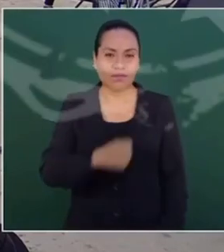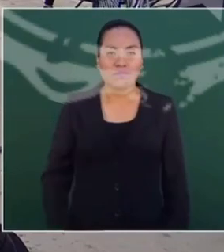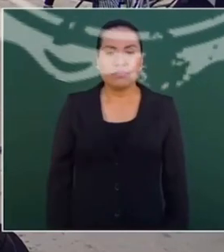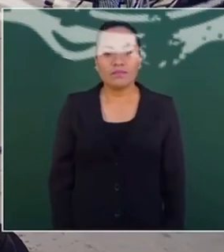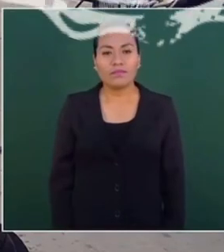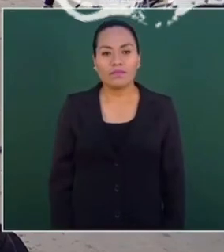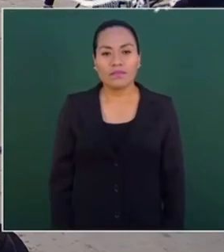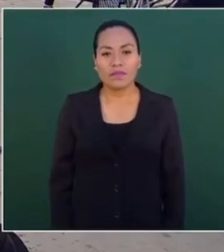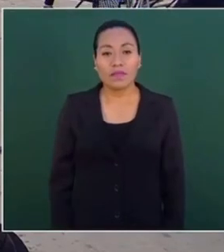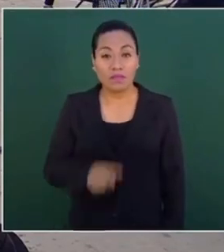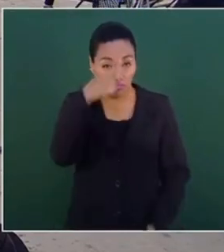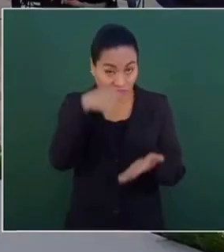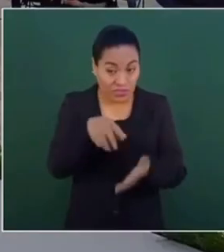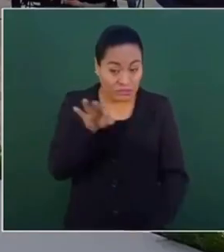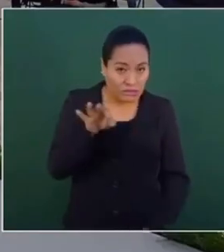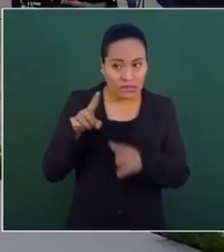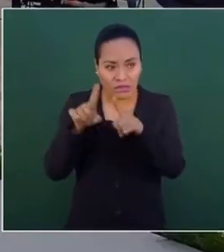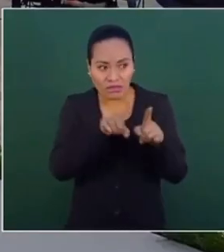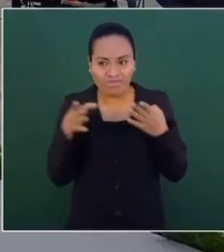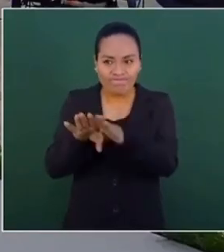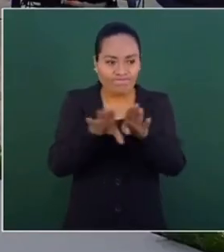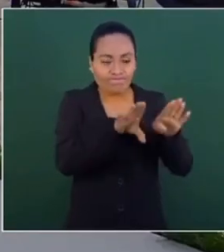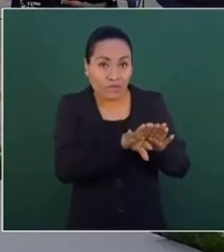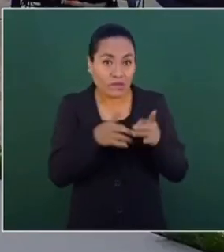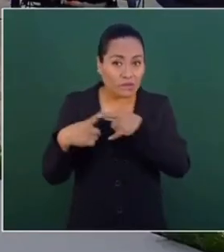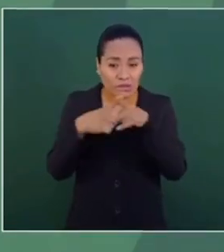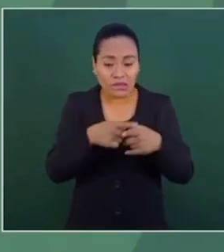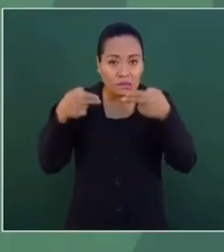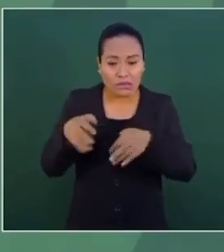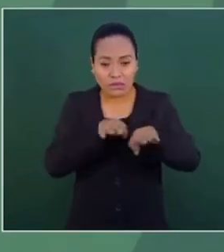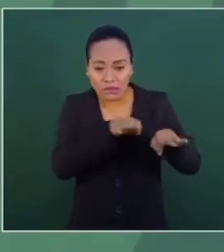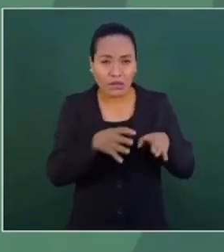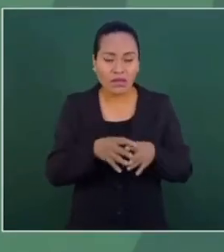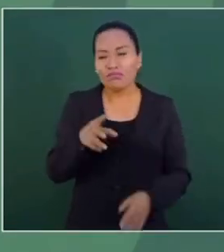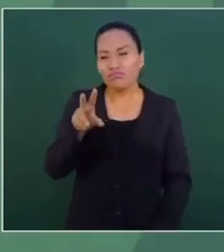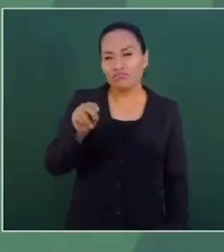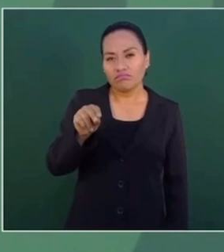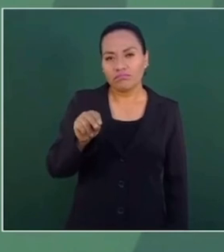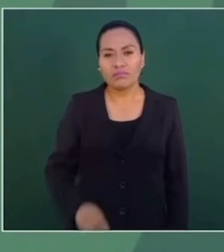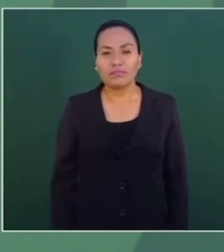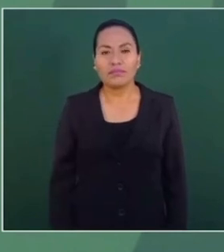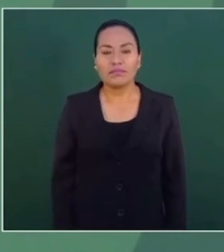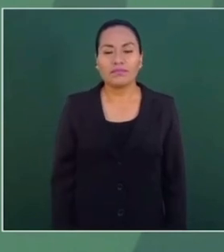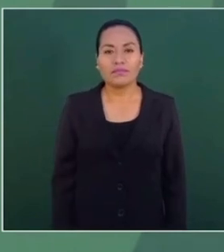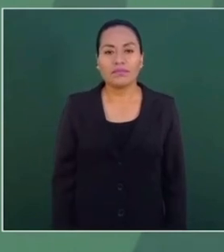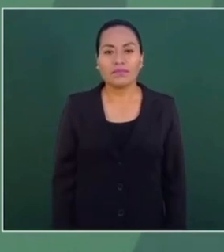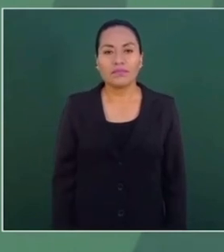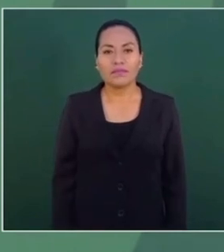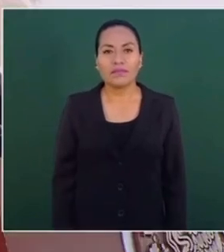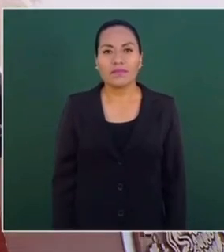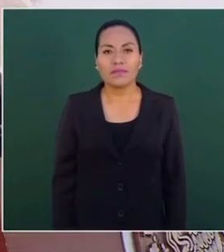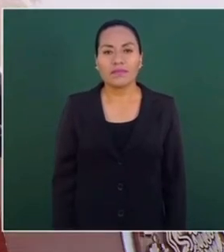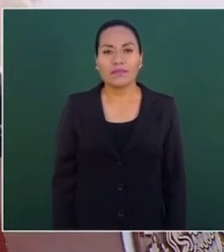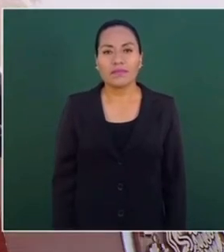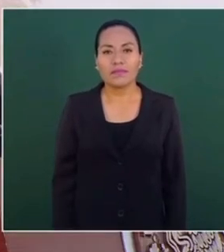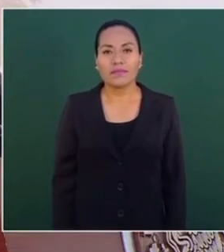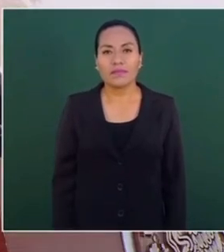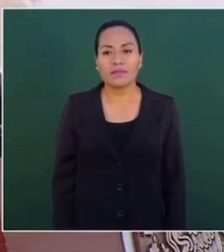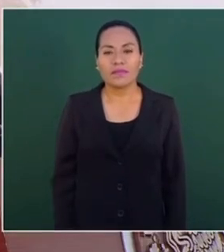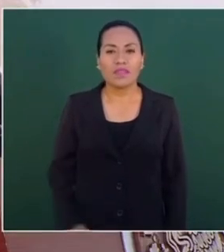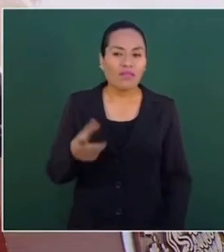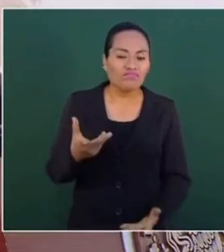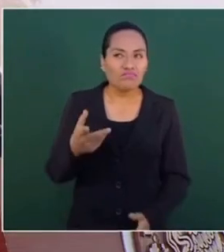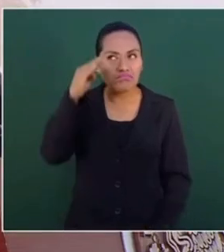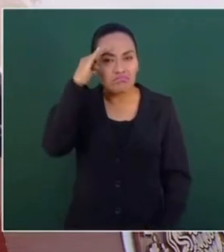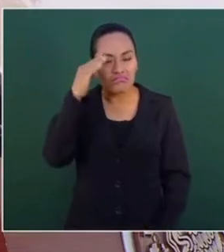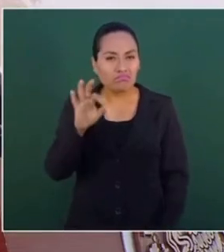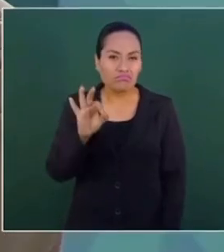¿Ve la posibilidad de que nuevamente haya cierres de actividades? No, no tenemos ese pronóstico.